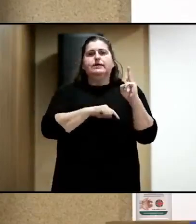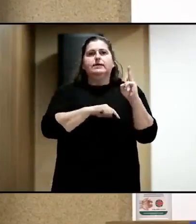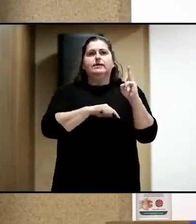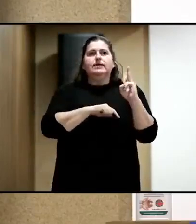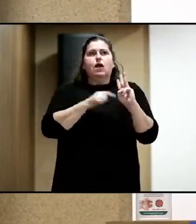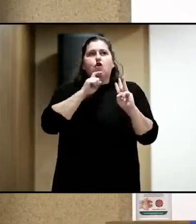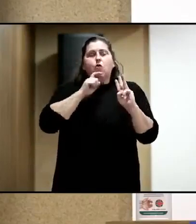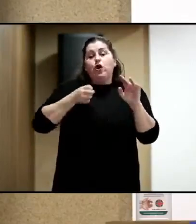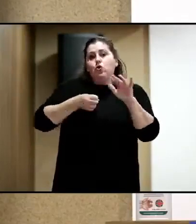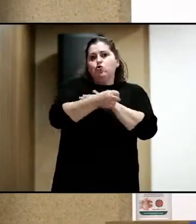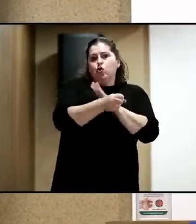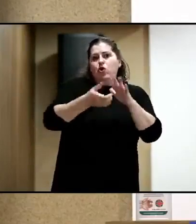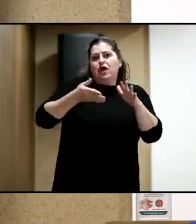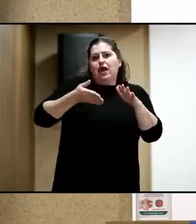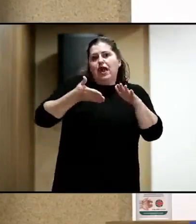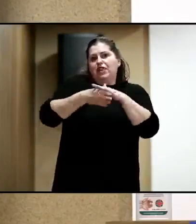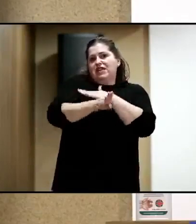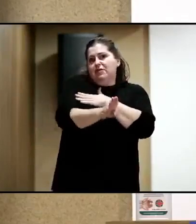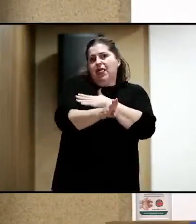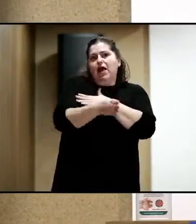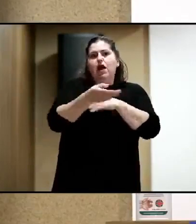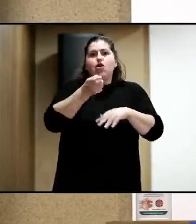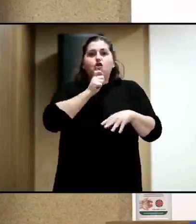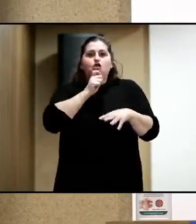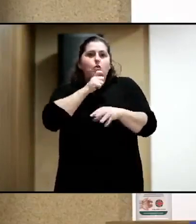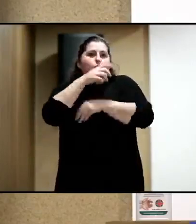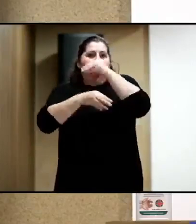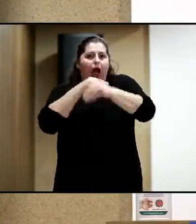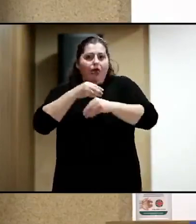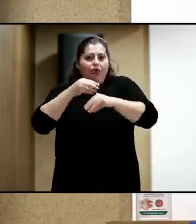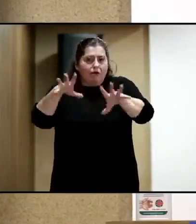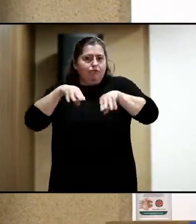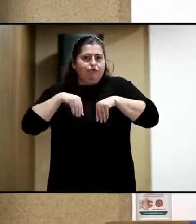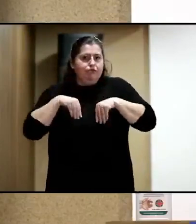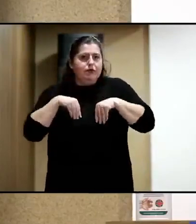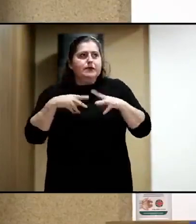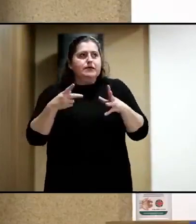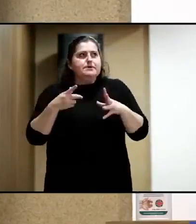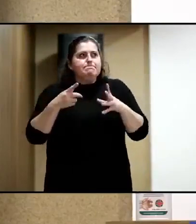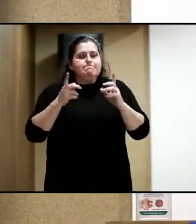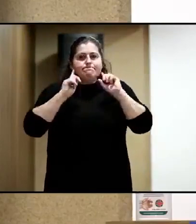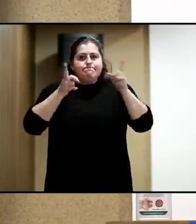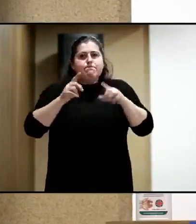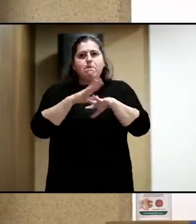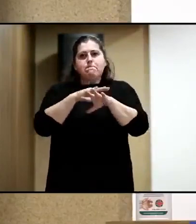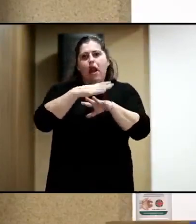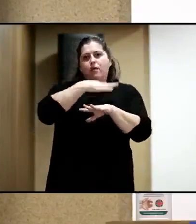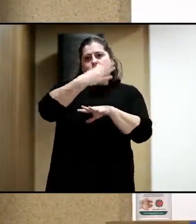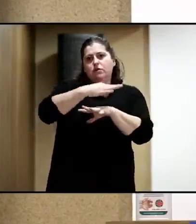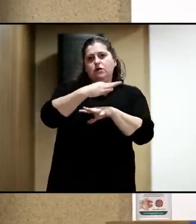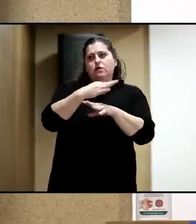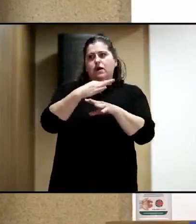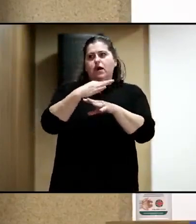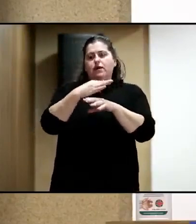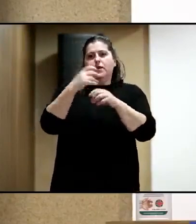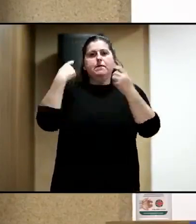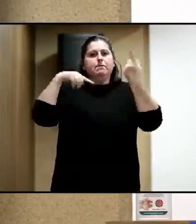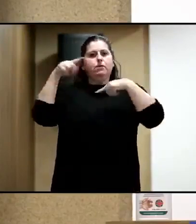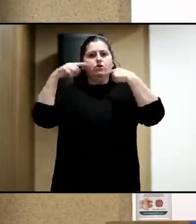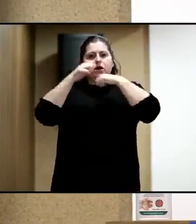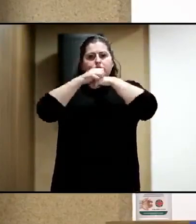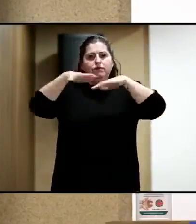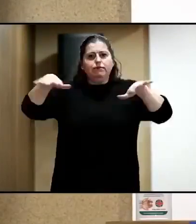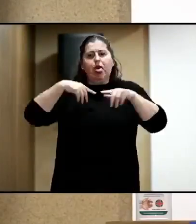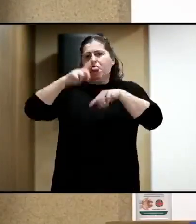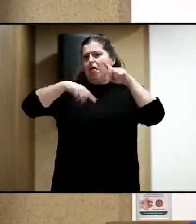de inclusión y accesibilidad, ¿no? Este gran reto que han afrontado para llevar la música a todas las personas, independientemente de